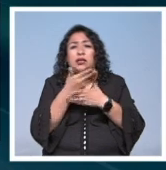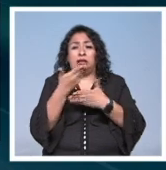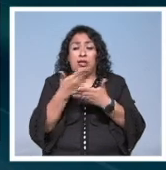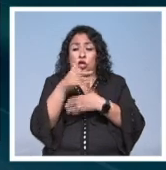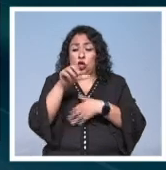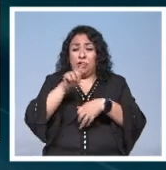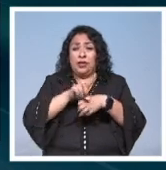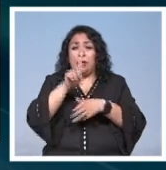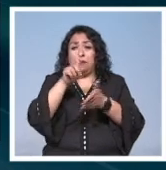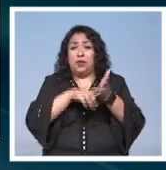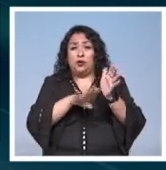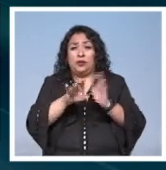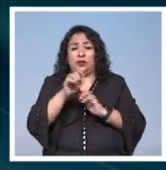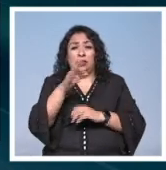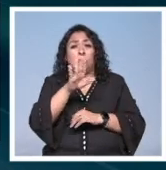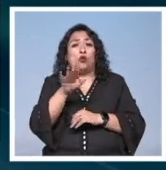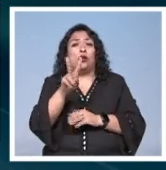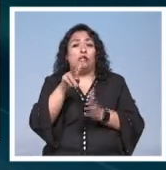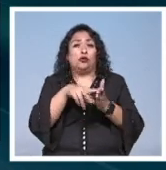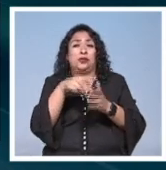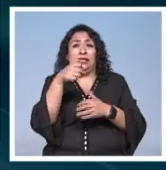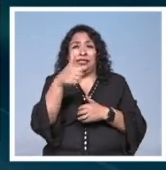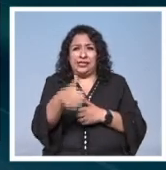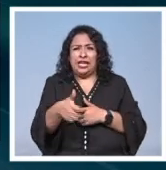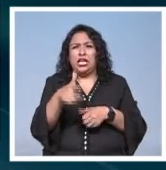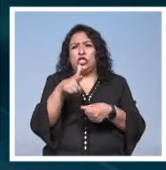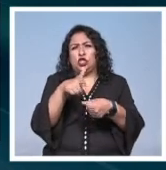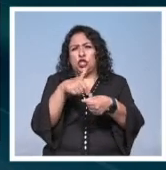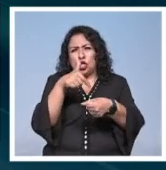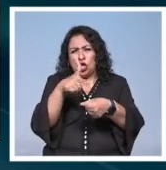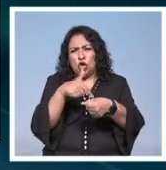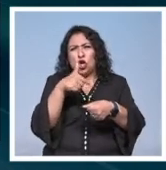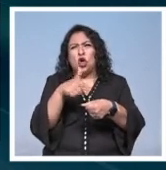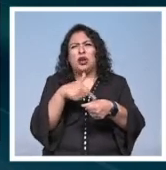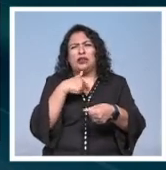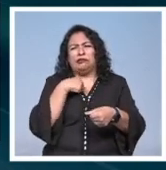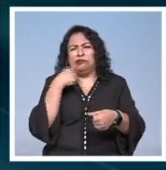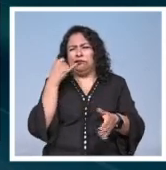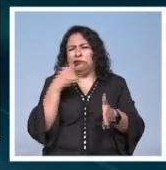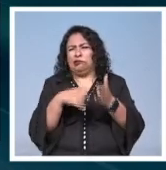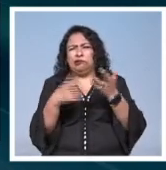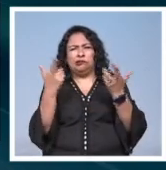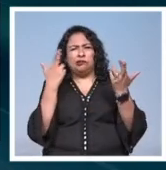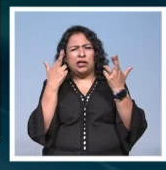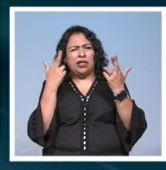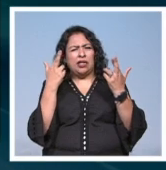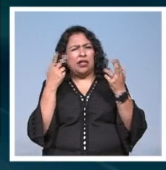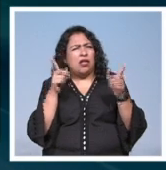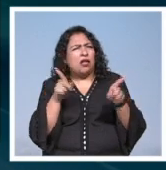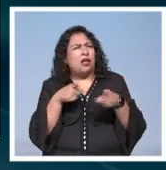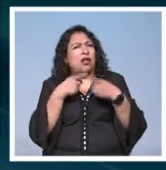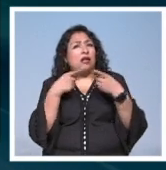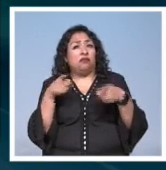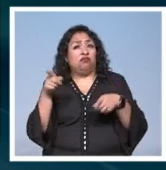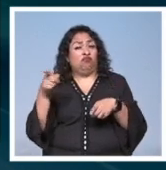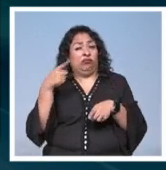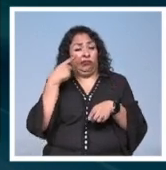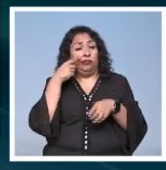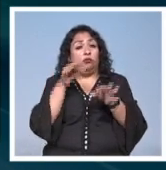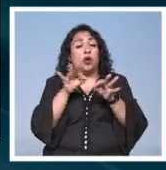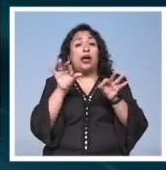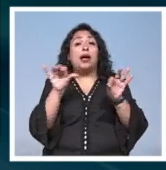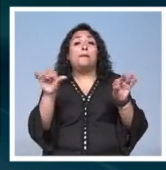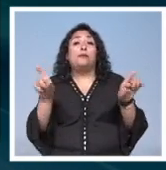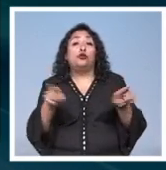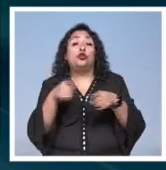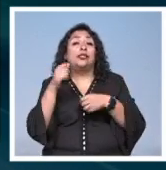de 1923 muere en 2006 los colores esas complejidades sonoras los sitúan como uno de los referentes de la